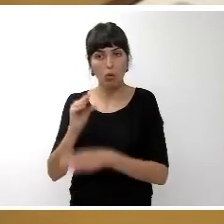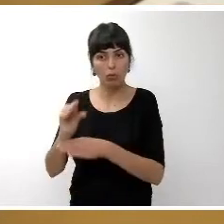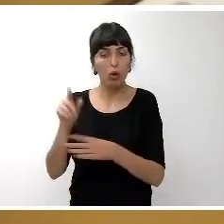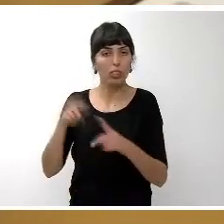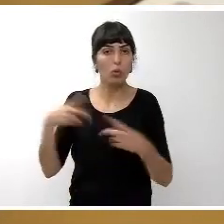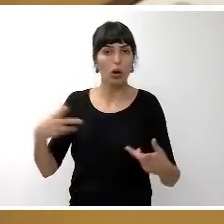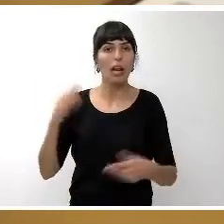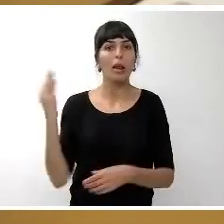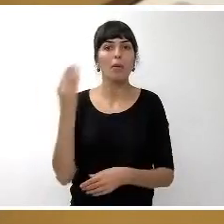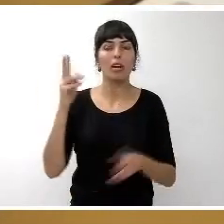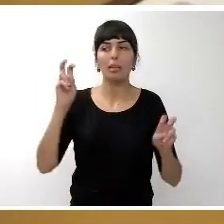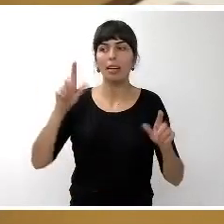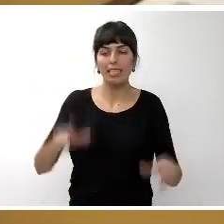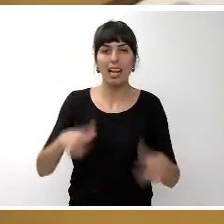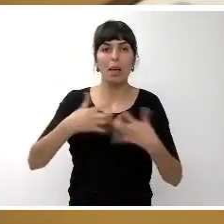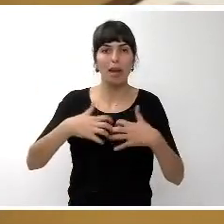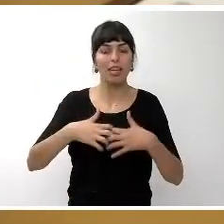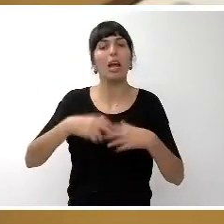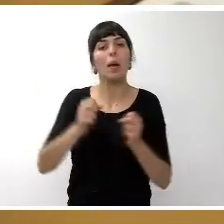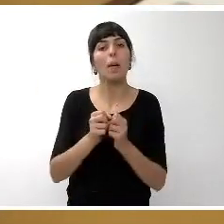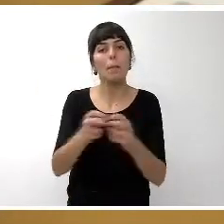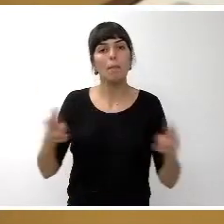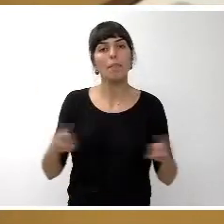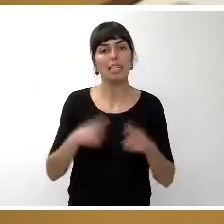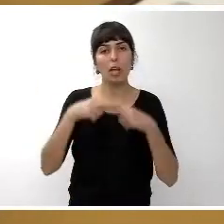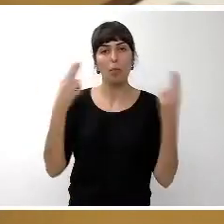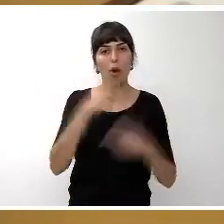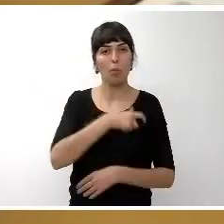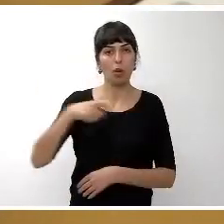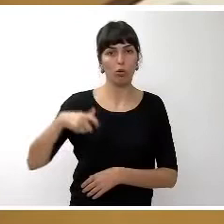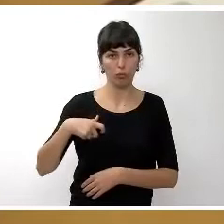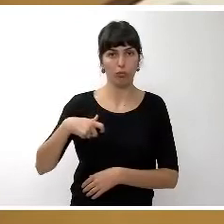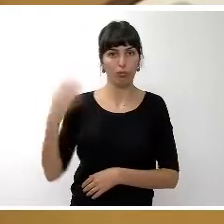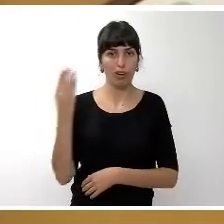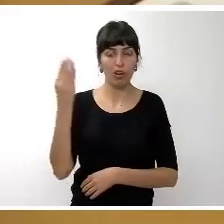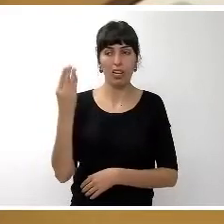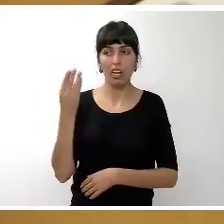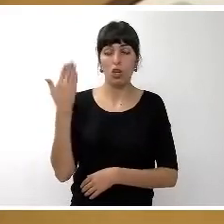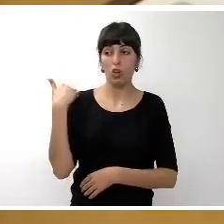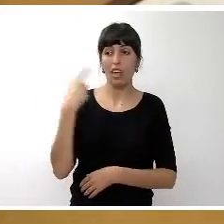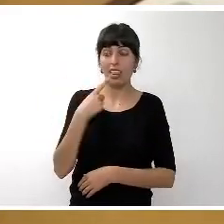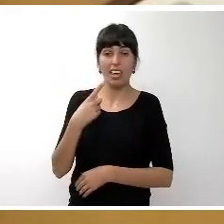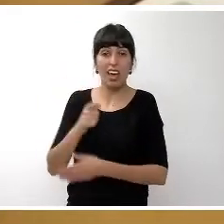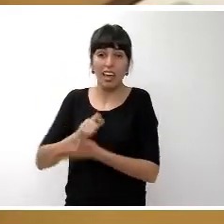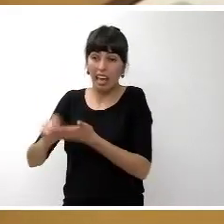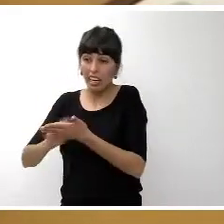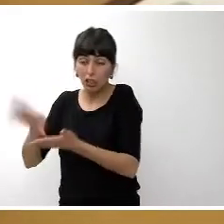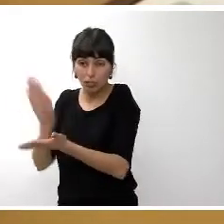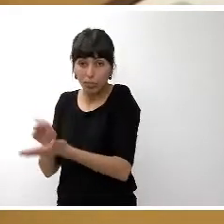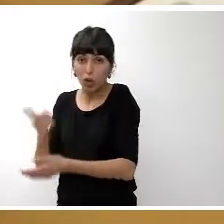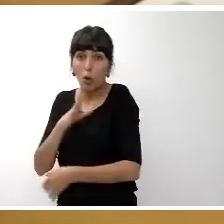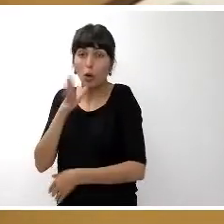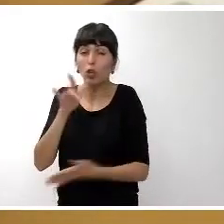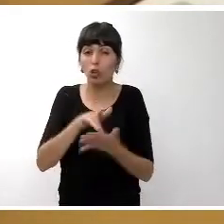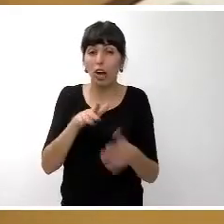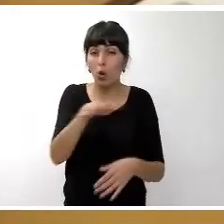mejora de la sala de máquinas de la piscina pública de Puerto de la Cruz advertía el otro día que no nos habíamos hecho de forma escrita porque lo sucedido en ese